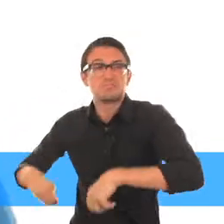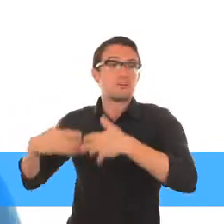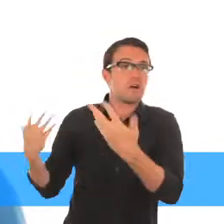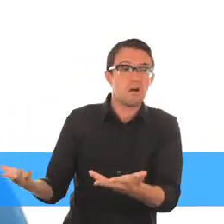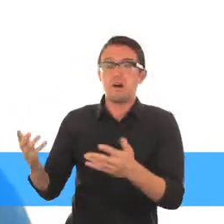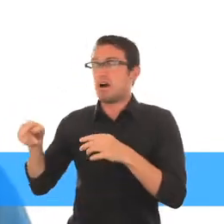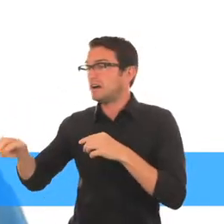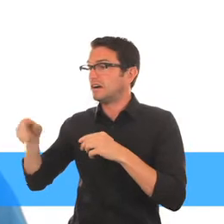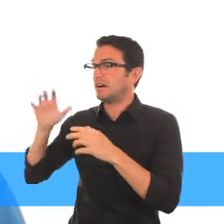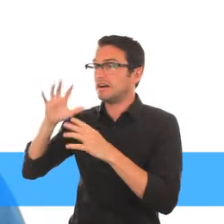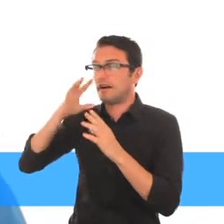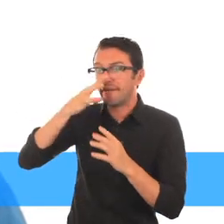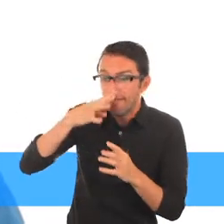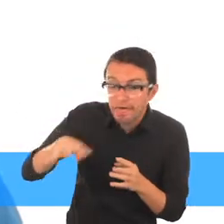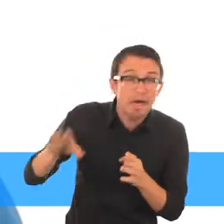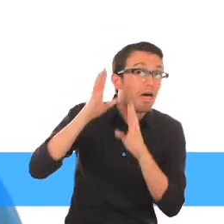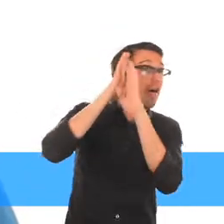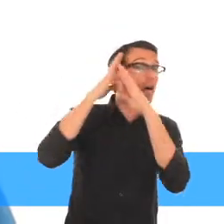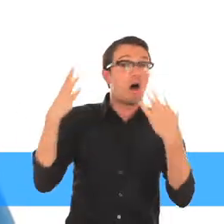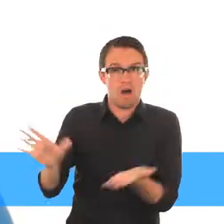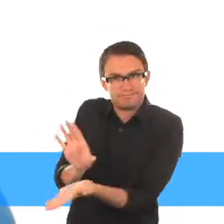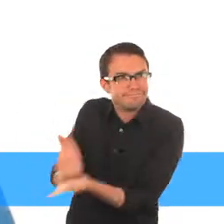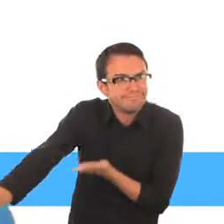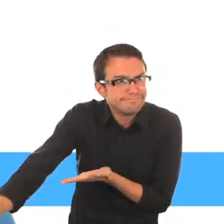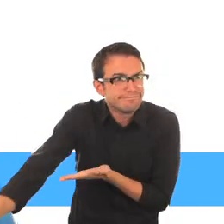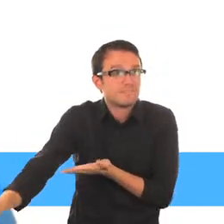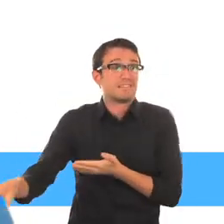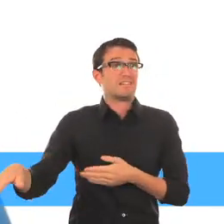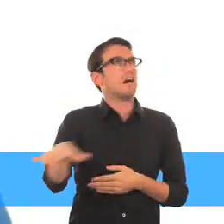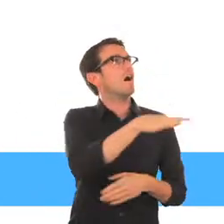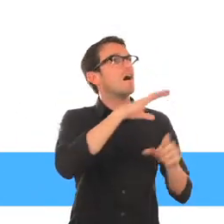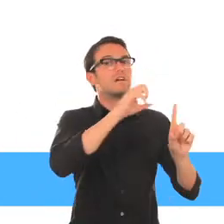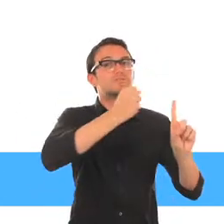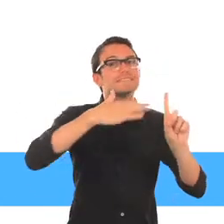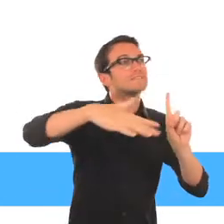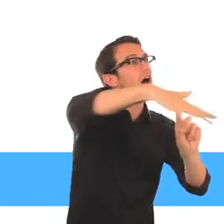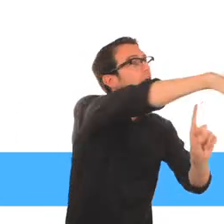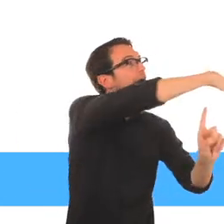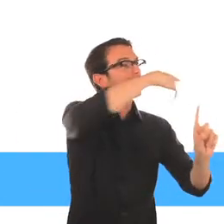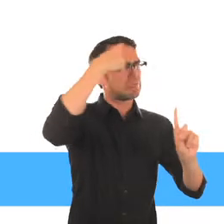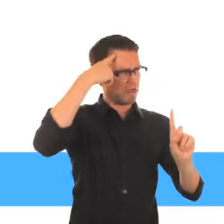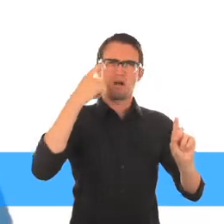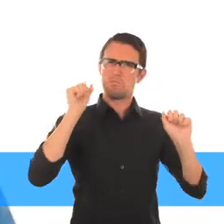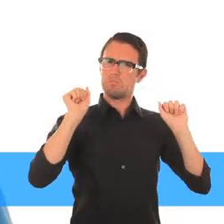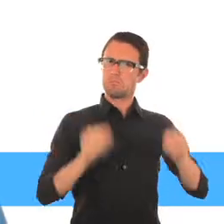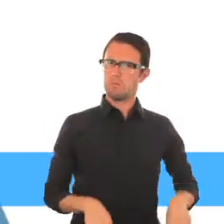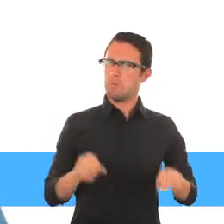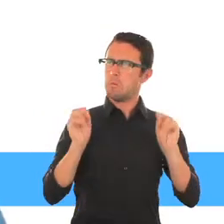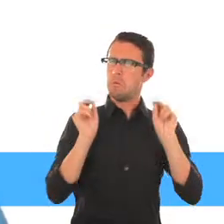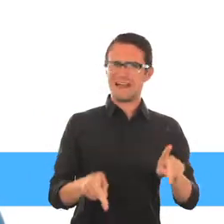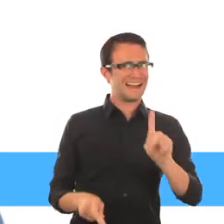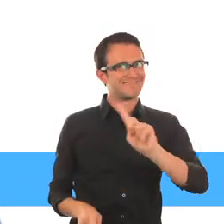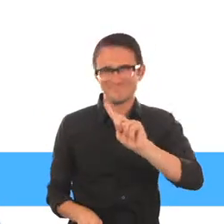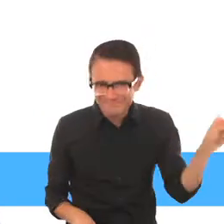Una norma social es una regla o conducta que los miembros de una comunidad cumplen porque creen que es lo que se espera de ellos También creen que cumplir